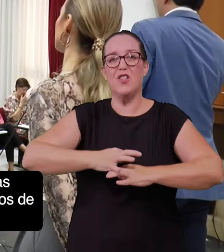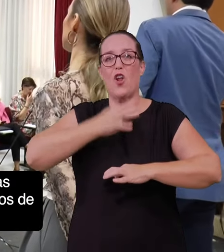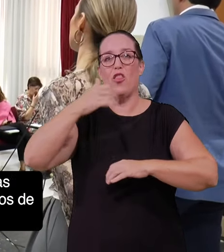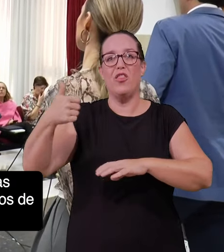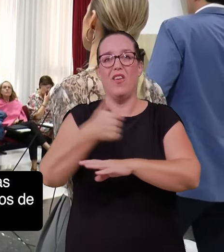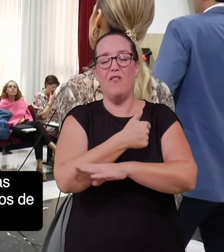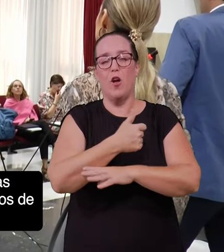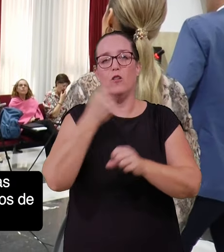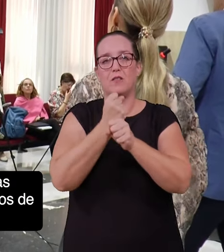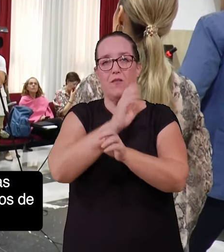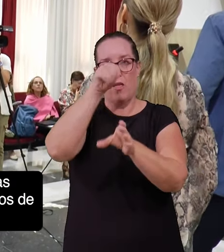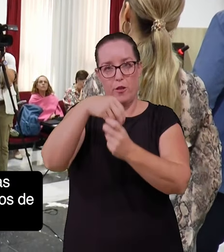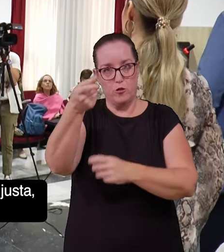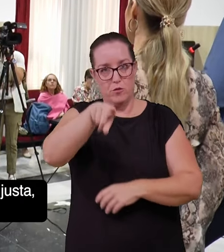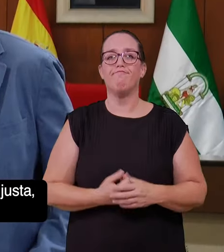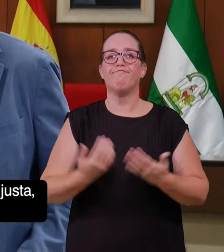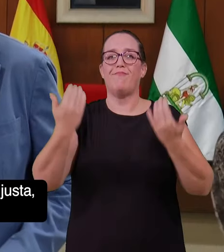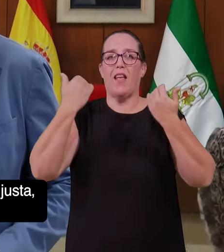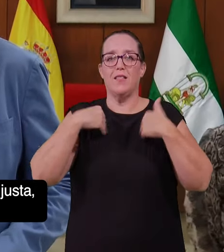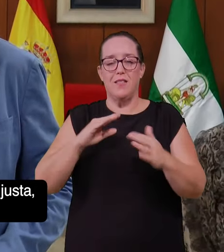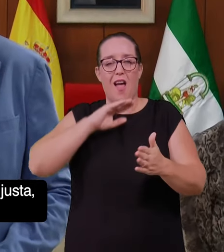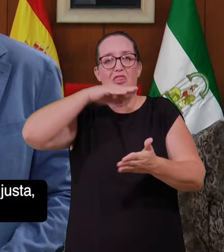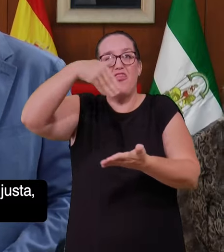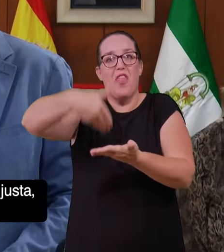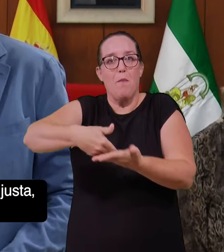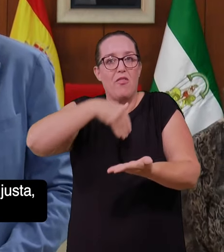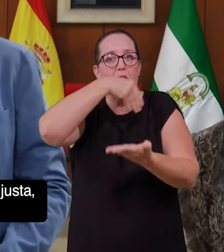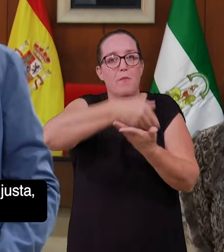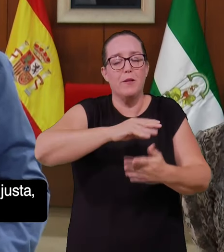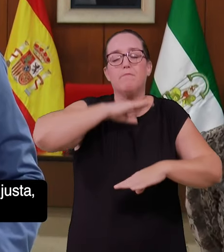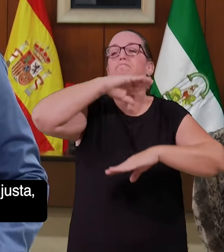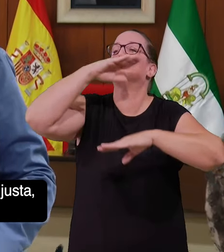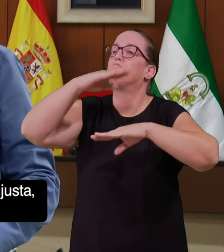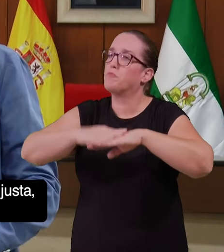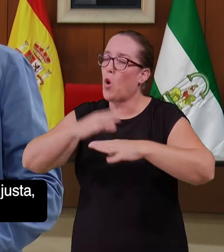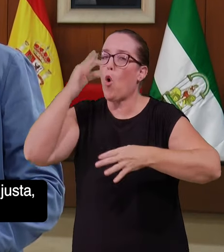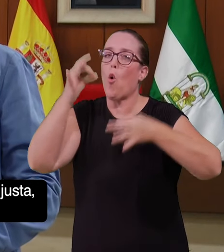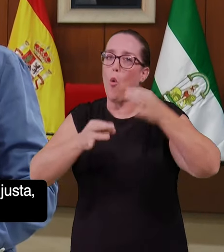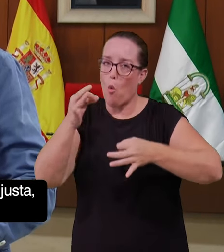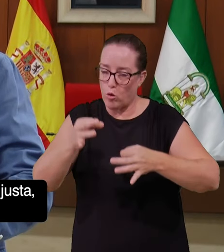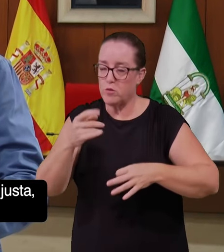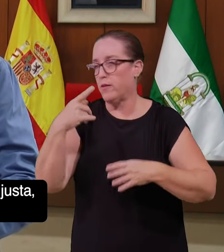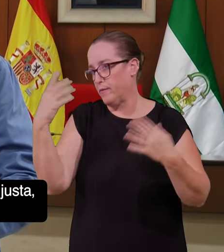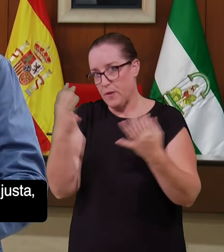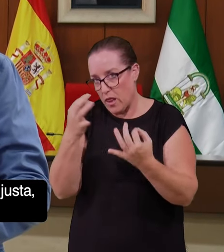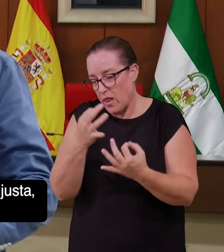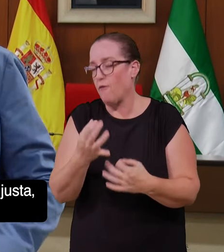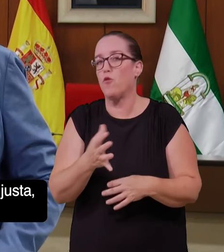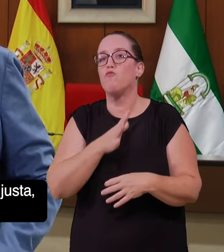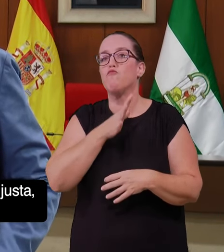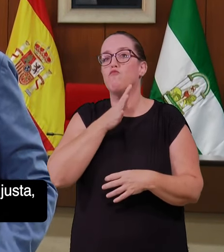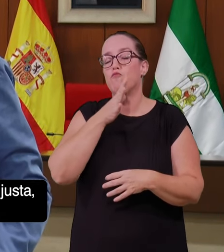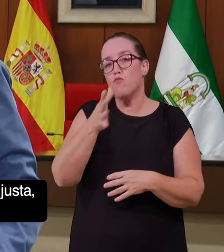en diferentes centros cívicos de la ciudad. Vamos a cumplir con una demanda, como siempre digo, justa,